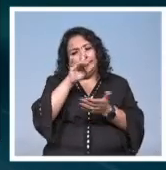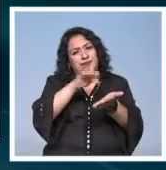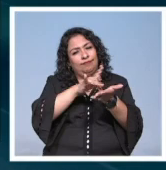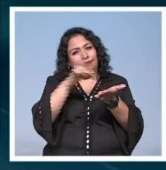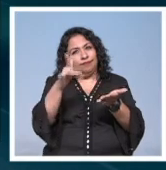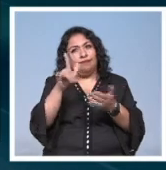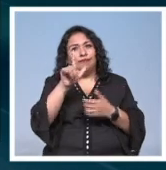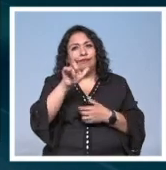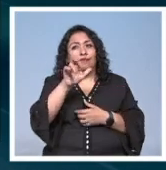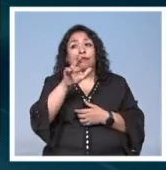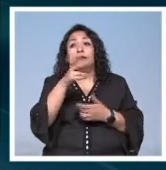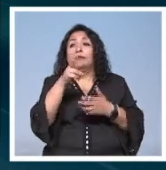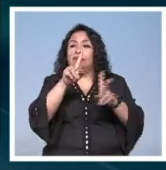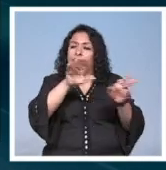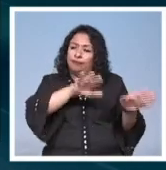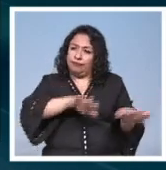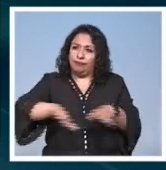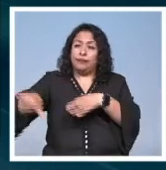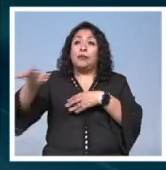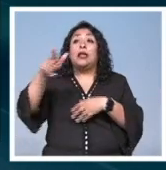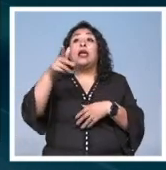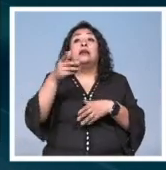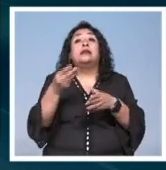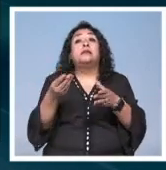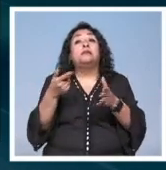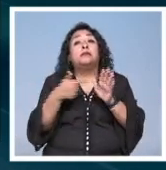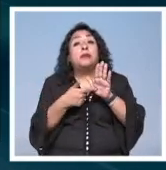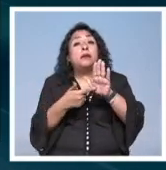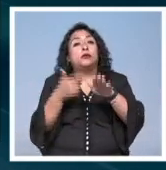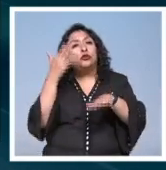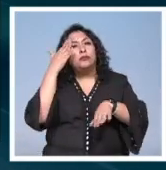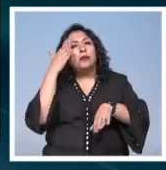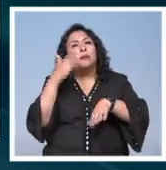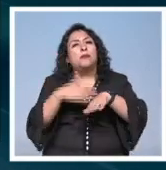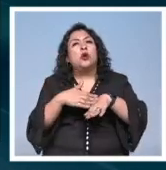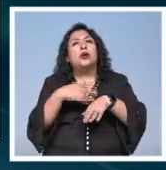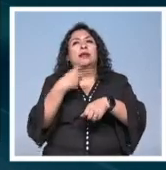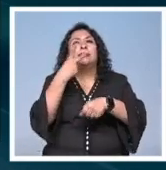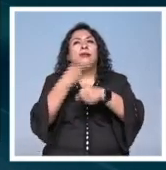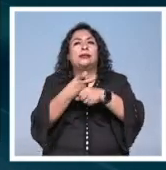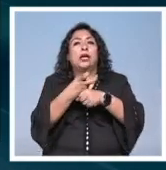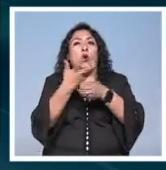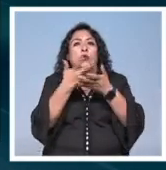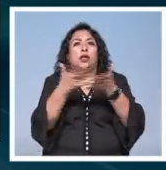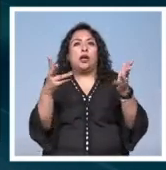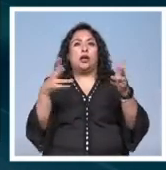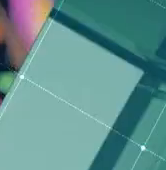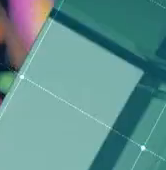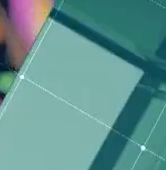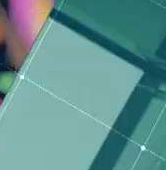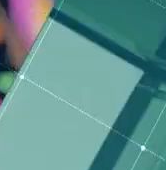gracias Laura y cambiamos de tema porque salen a flote memorias de la segunda gran guerra